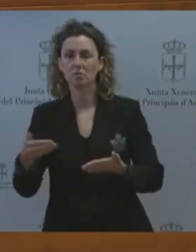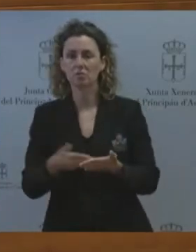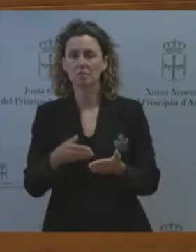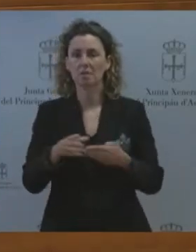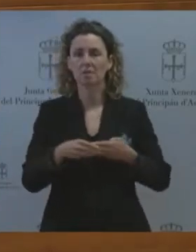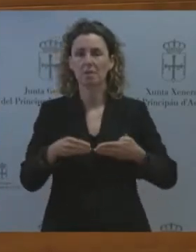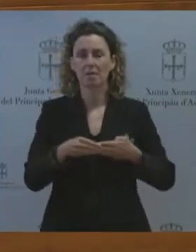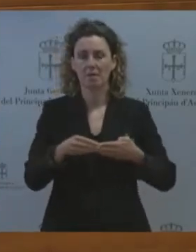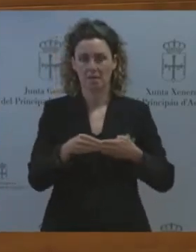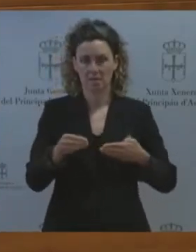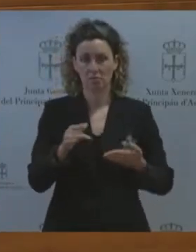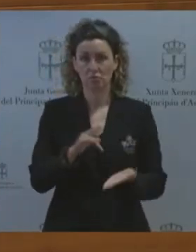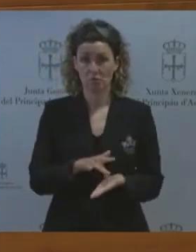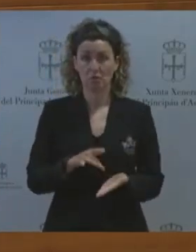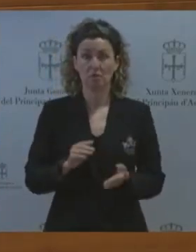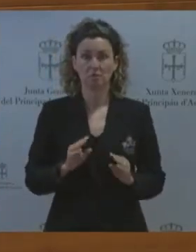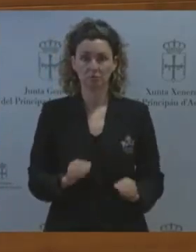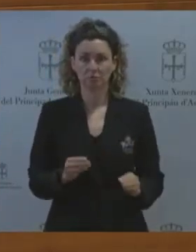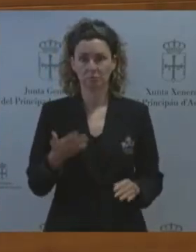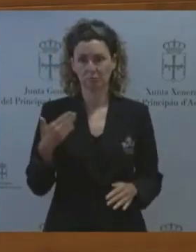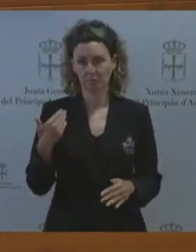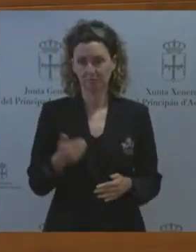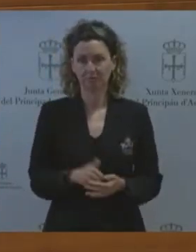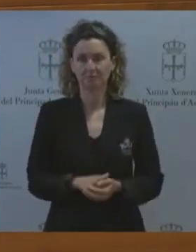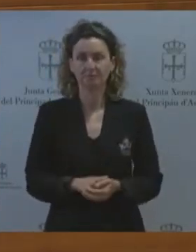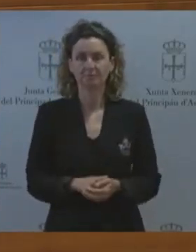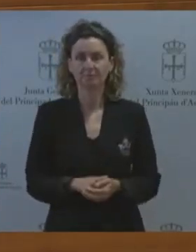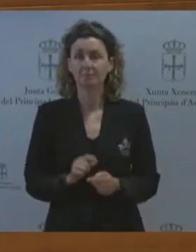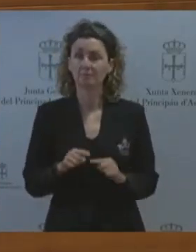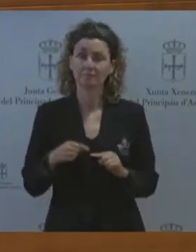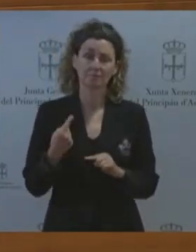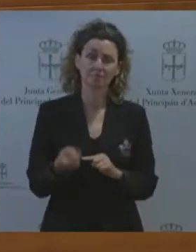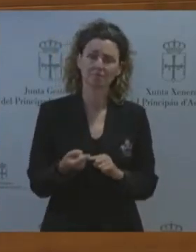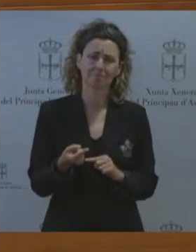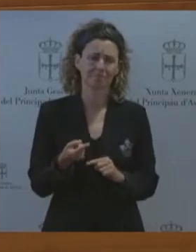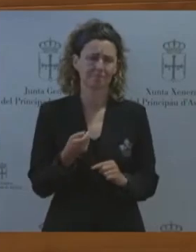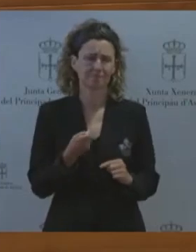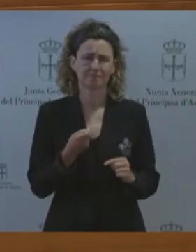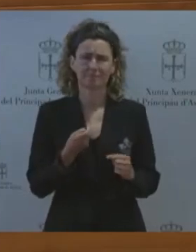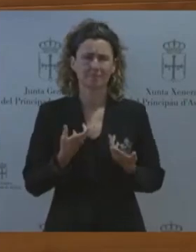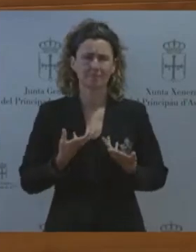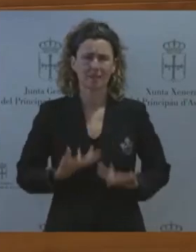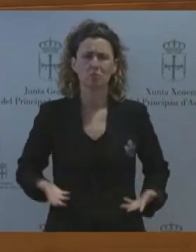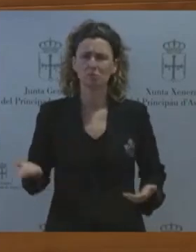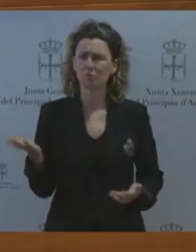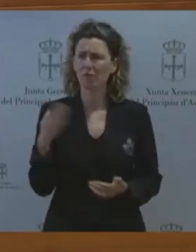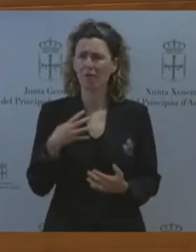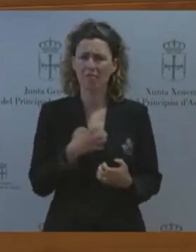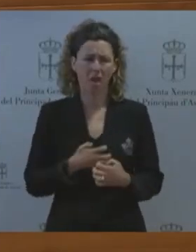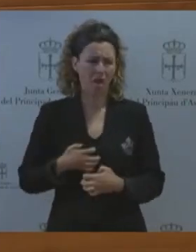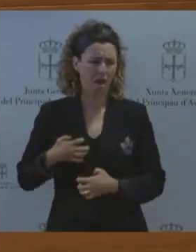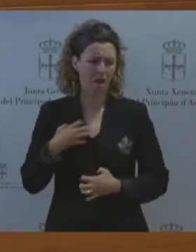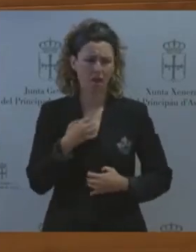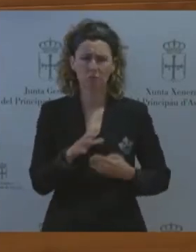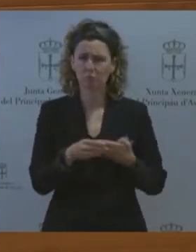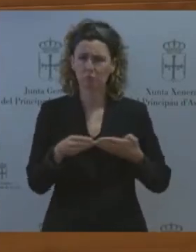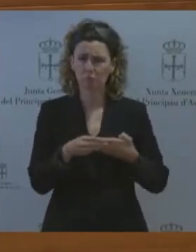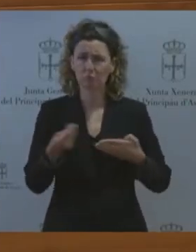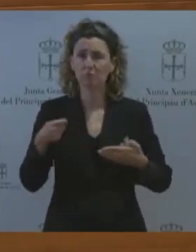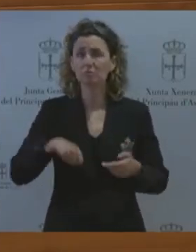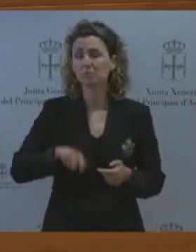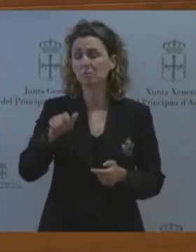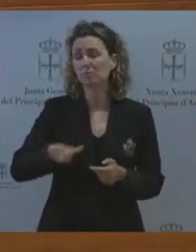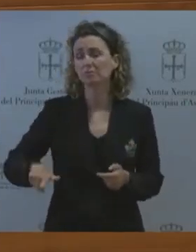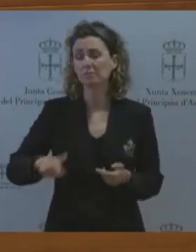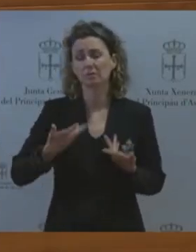consecuencia a un creciente malestar más que justificado entre usuarios y profesionales unos profesionales